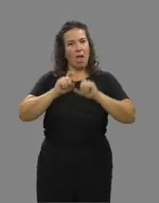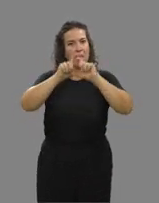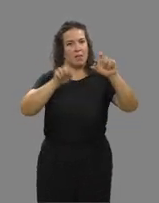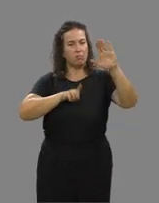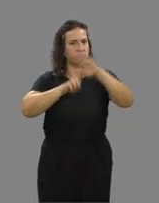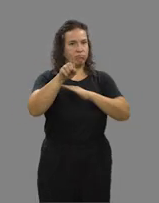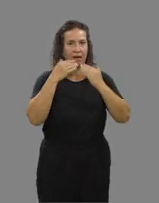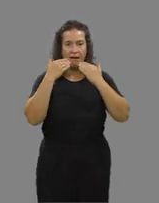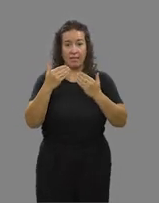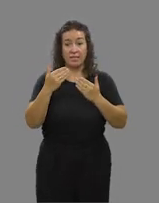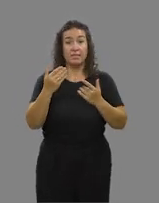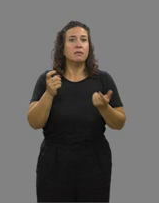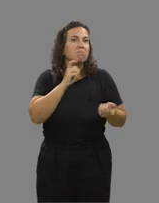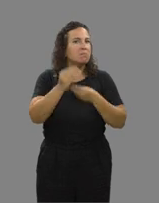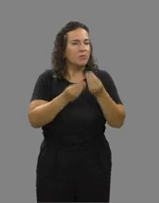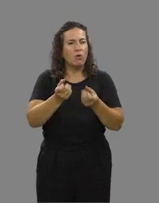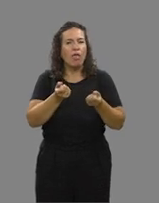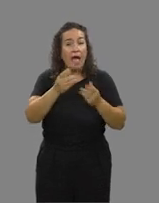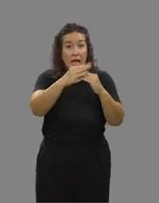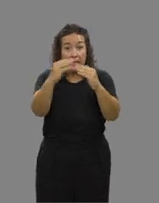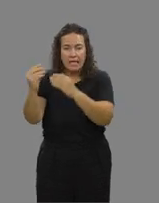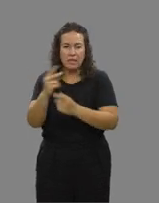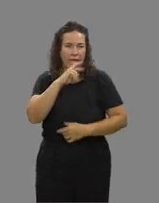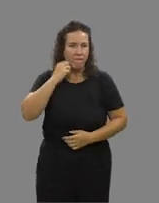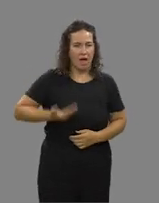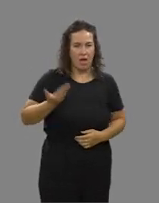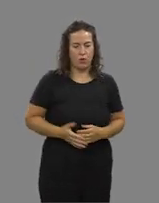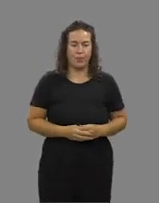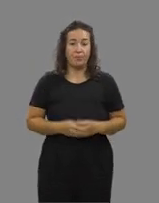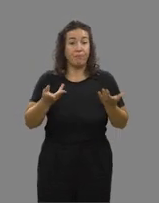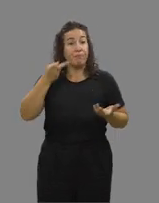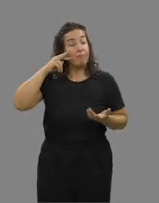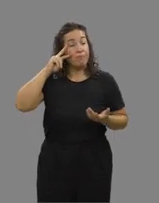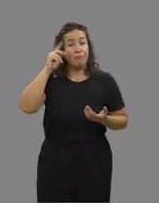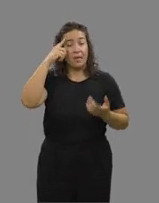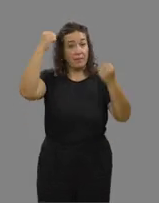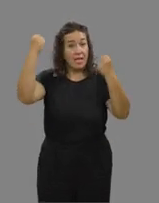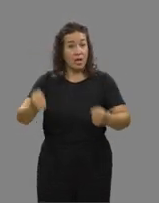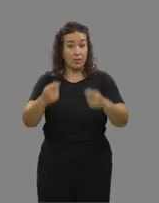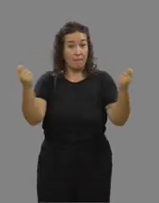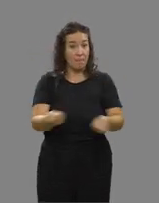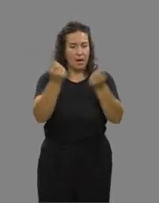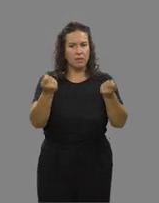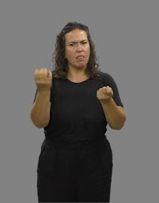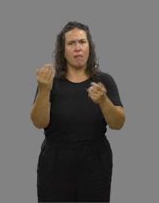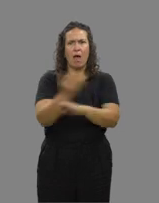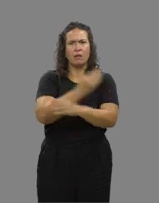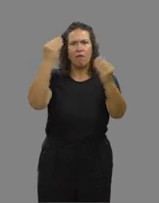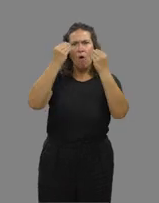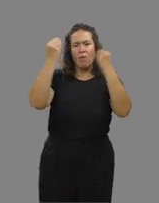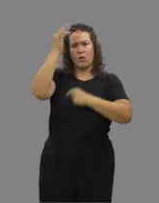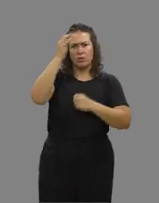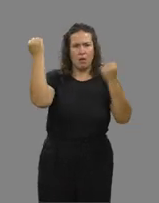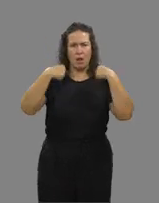crecimiento de las empresas mediante la aportación de valor a sus clientes. Para ello, los especialistas en marketing deben poseer una sólida